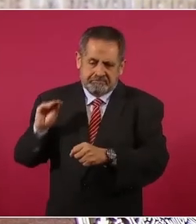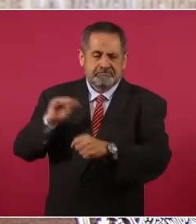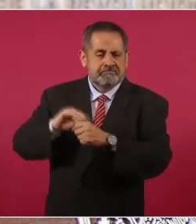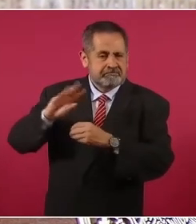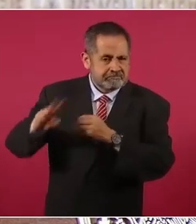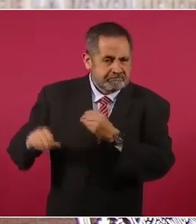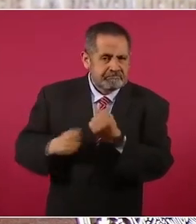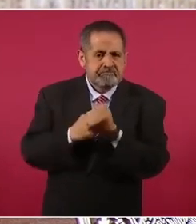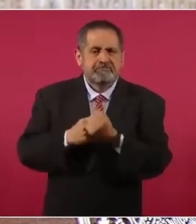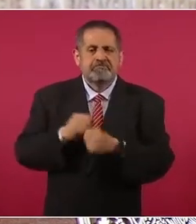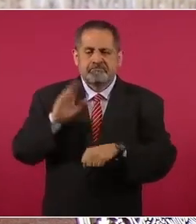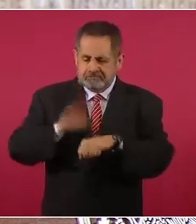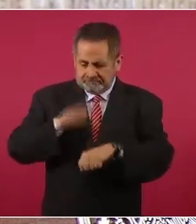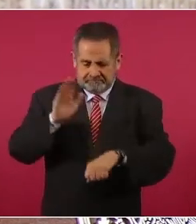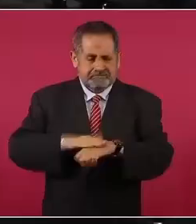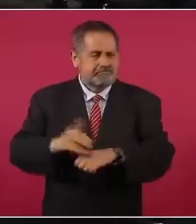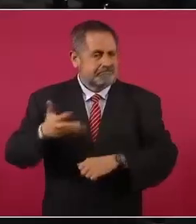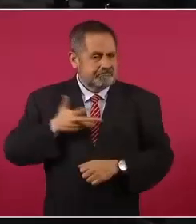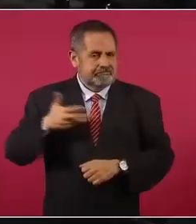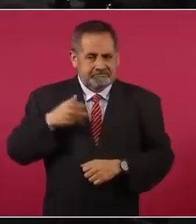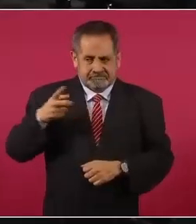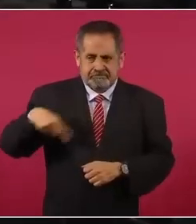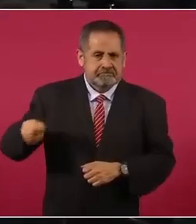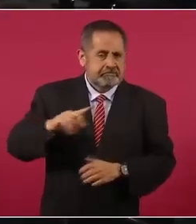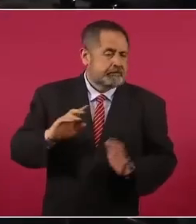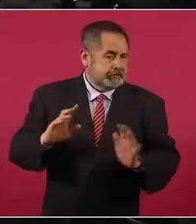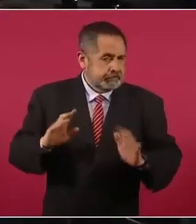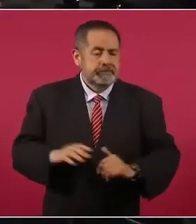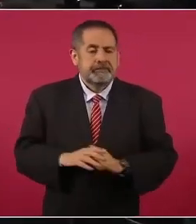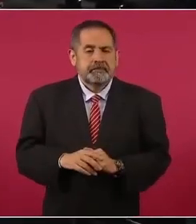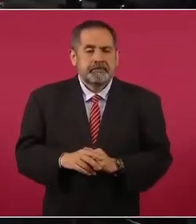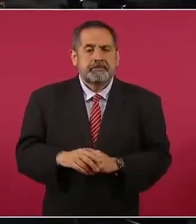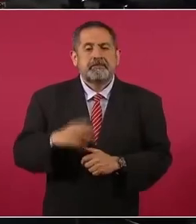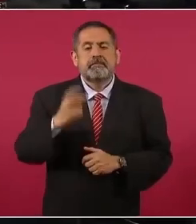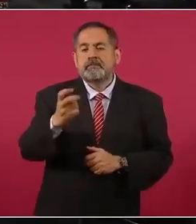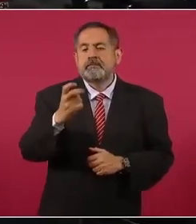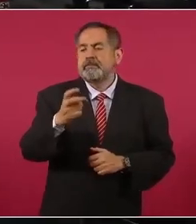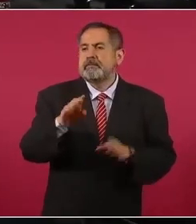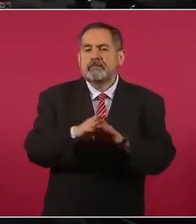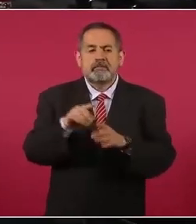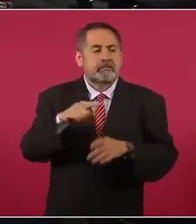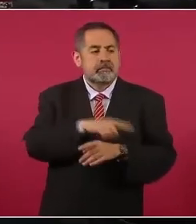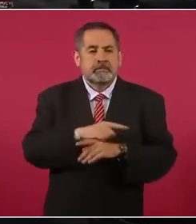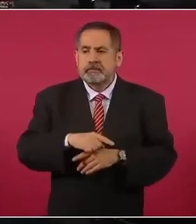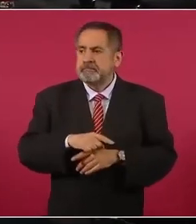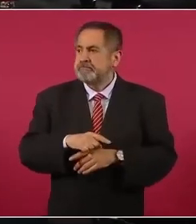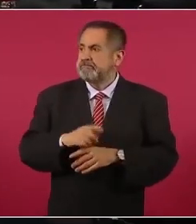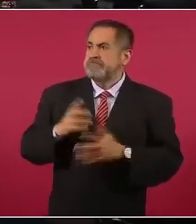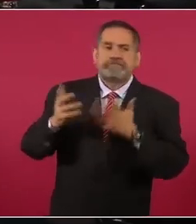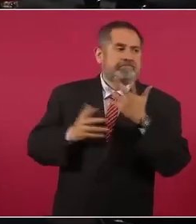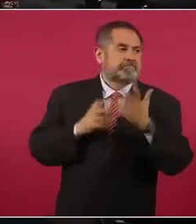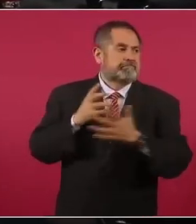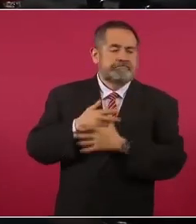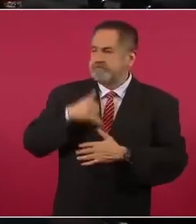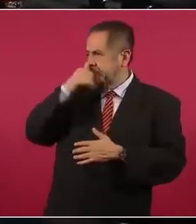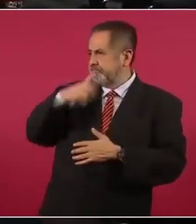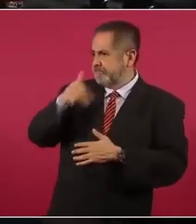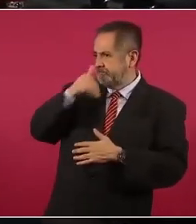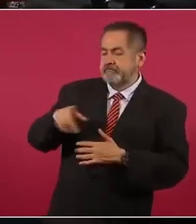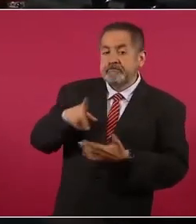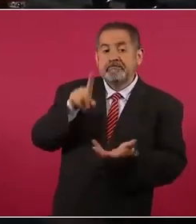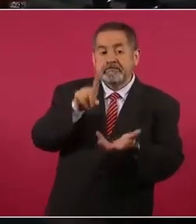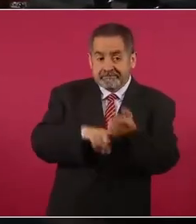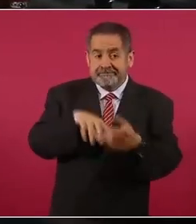Por eso hubo una especie de rebelión al